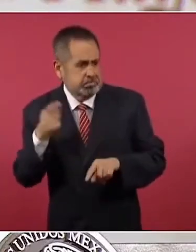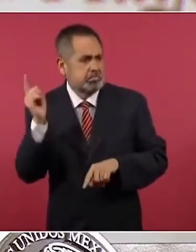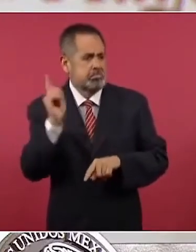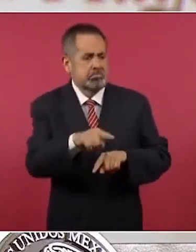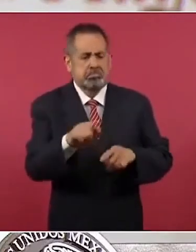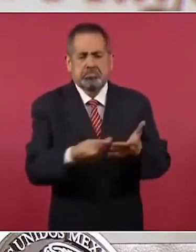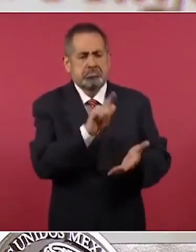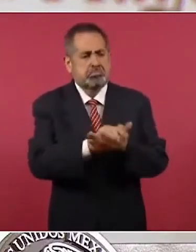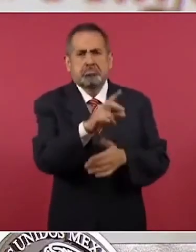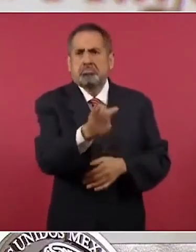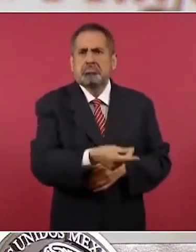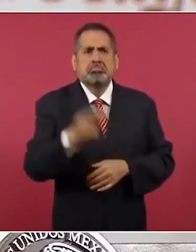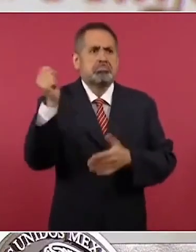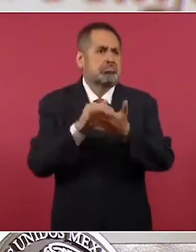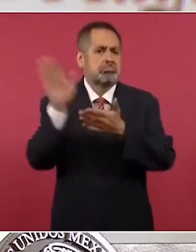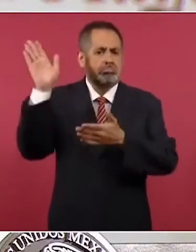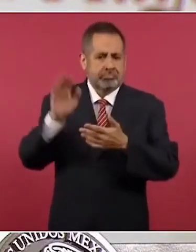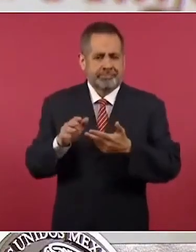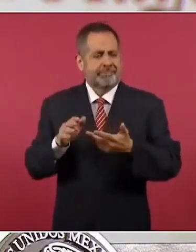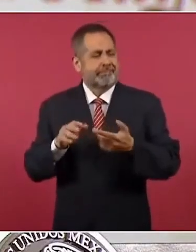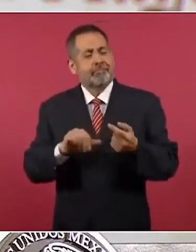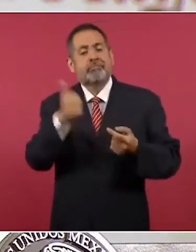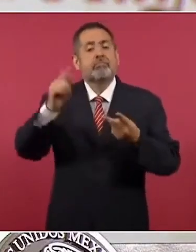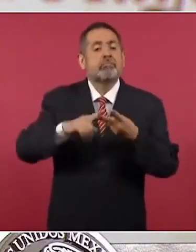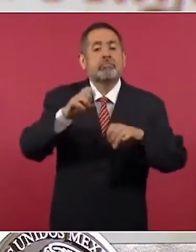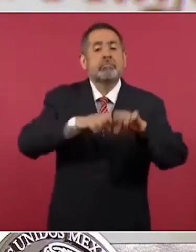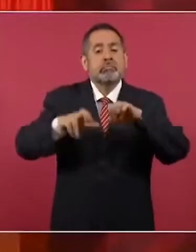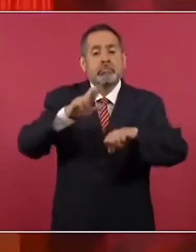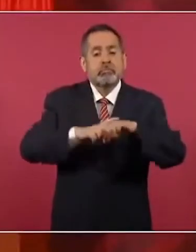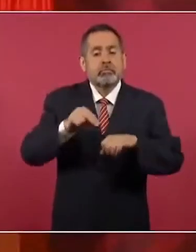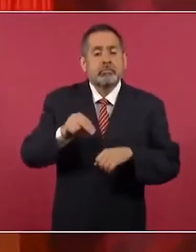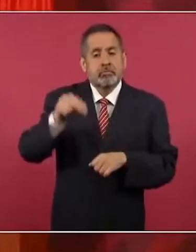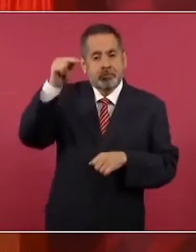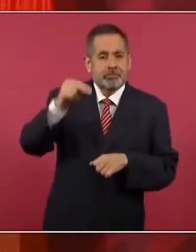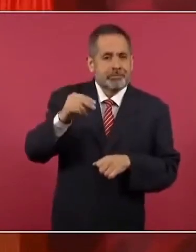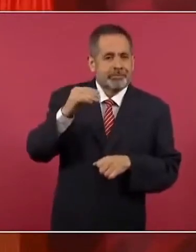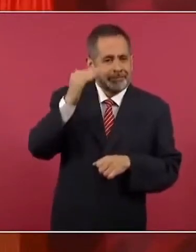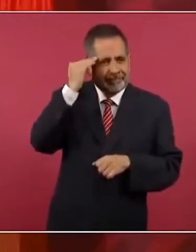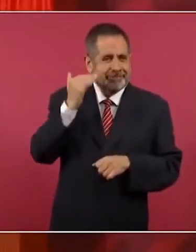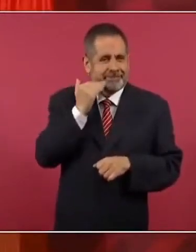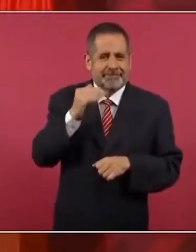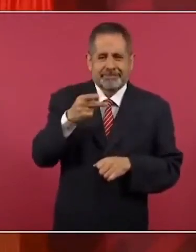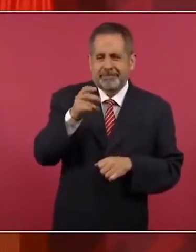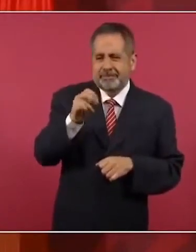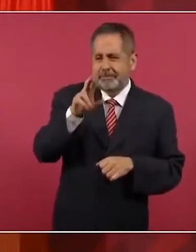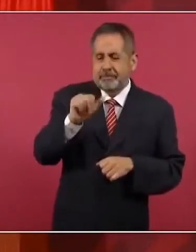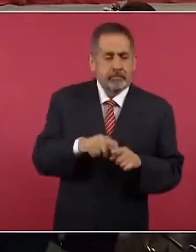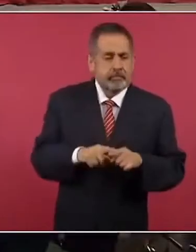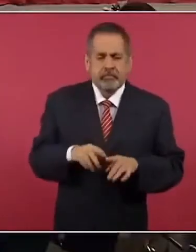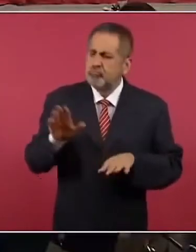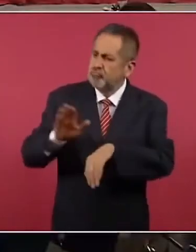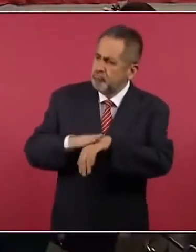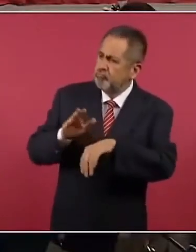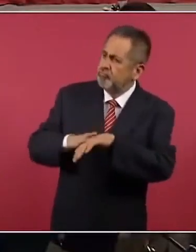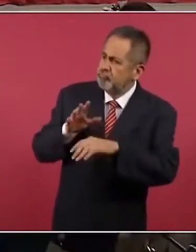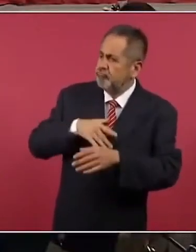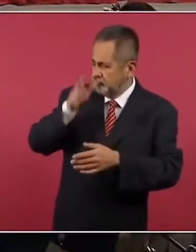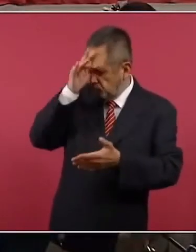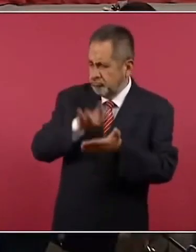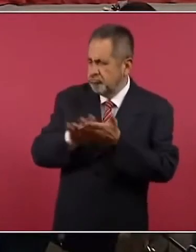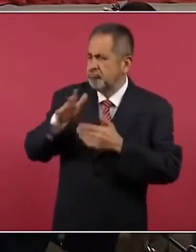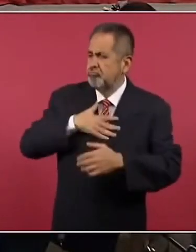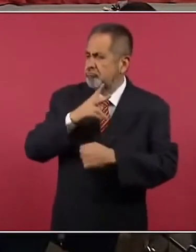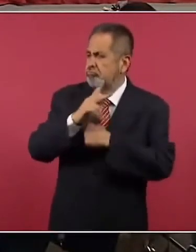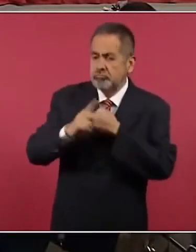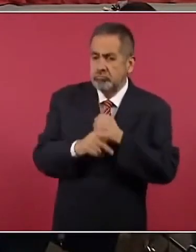Un embajador norcoreano también, que había hecho una manifestación respecto a que apoyaba las pruebas nucleares en su país.